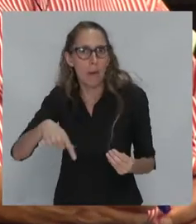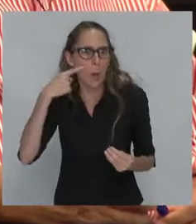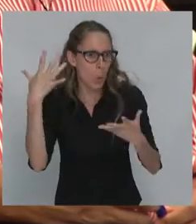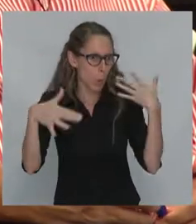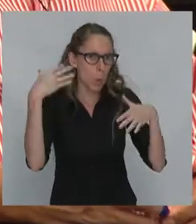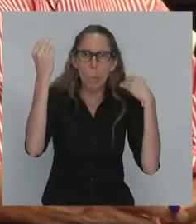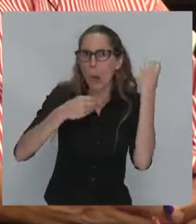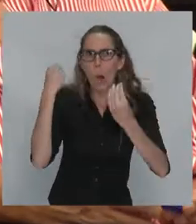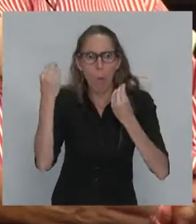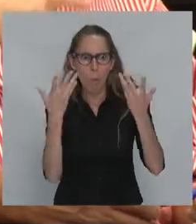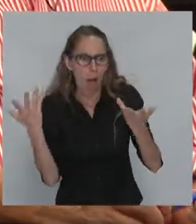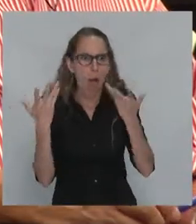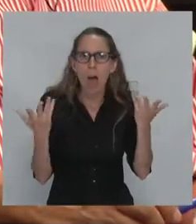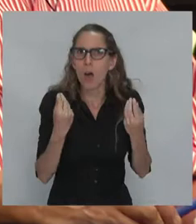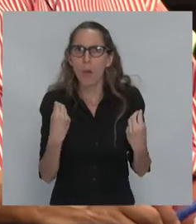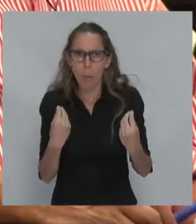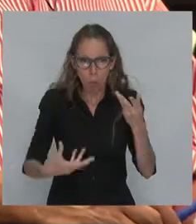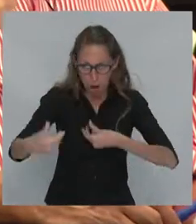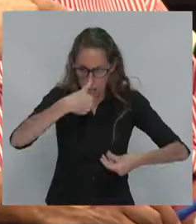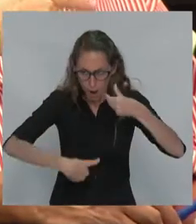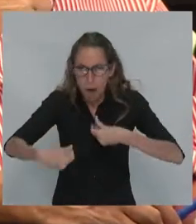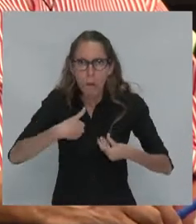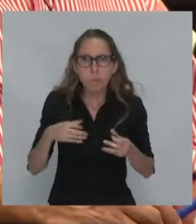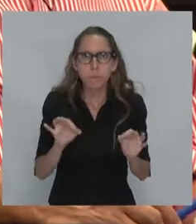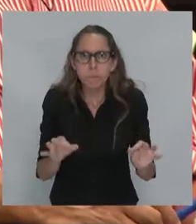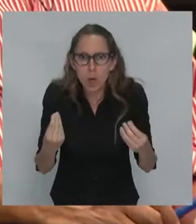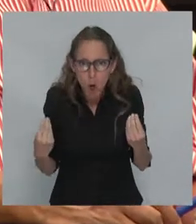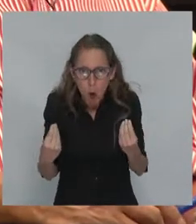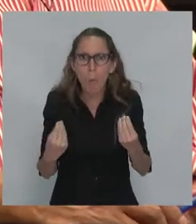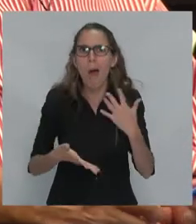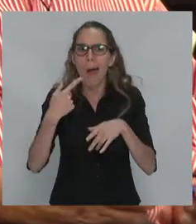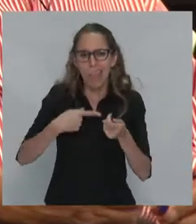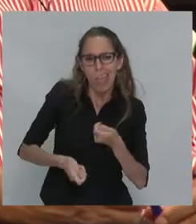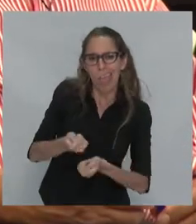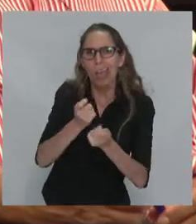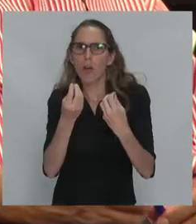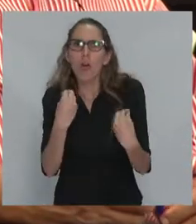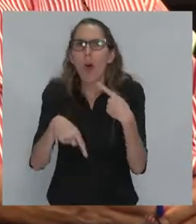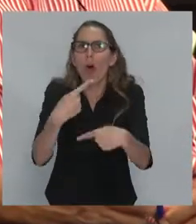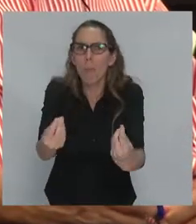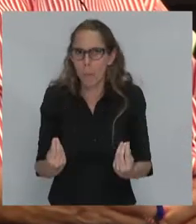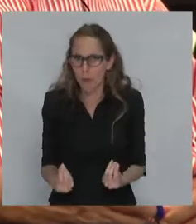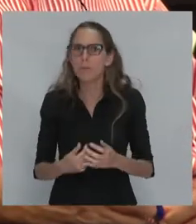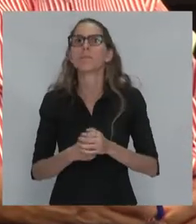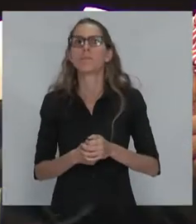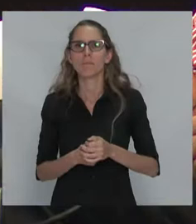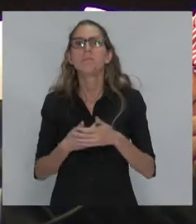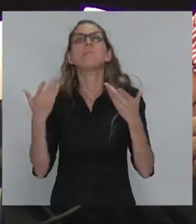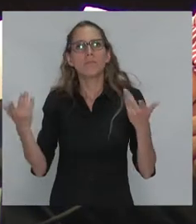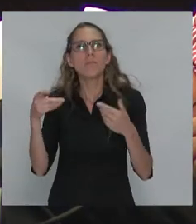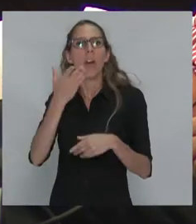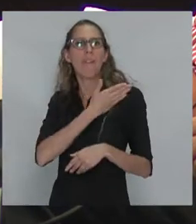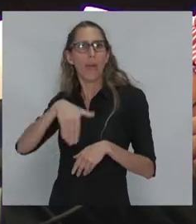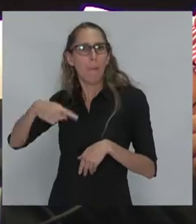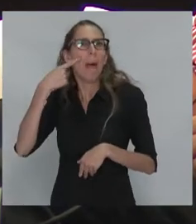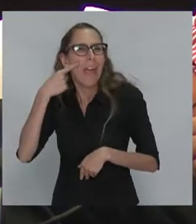porque ya no tenía recursos para mantener todo el aparato burocrático que tiene. Quien salvó al Fondo